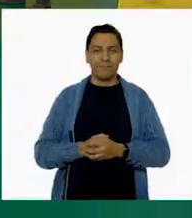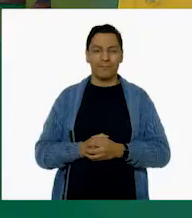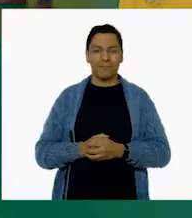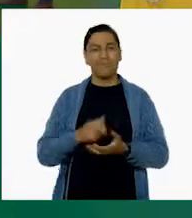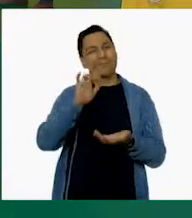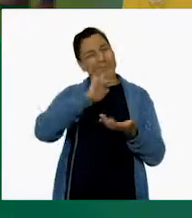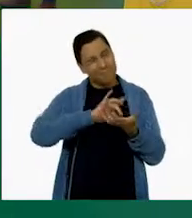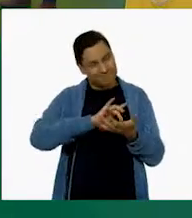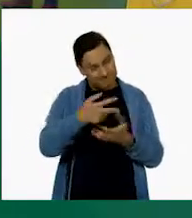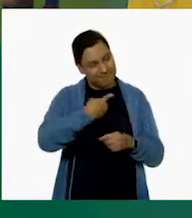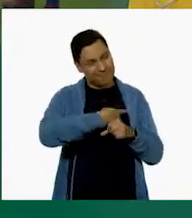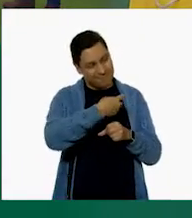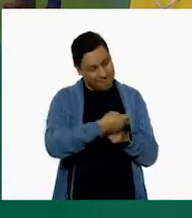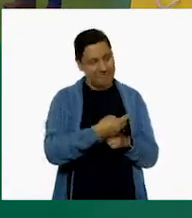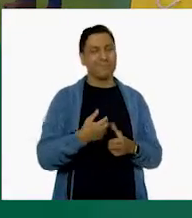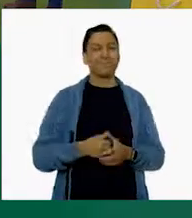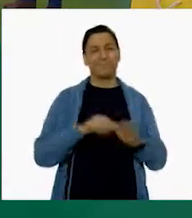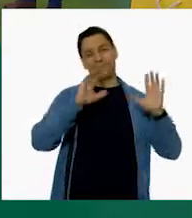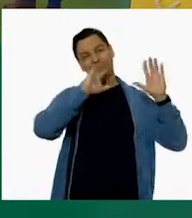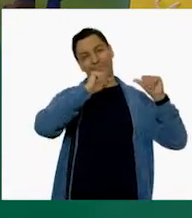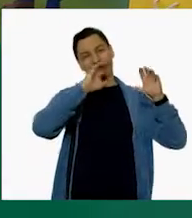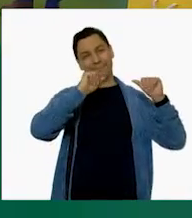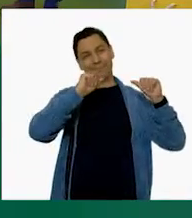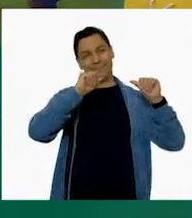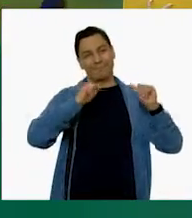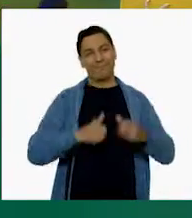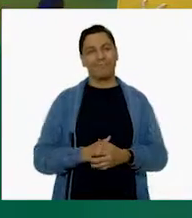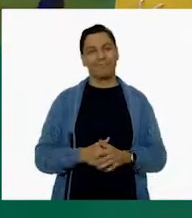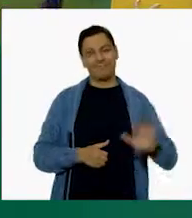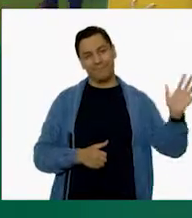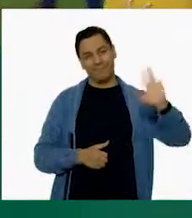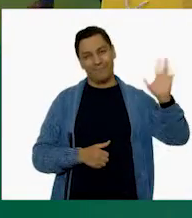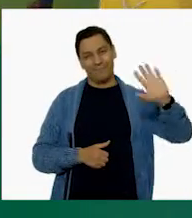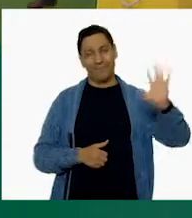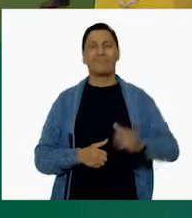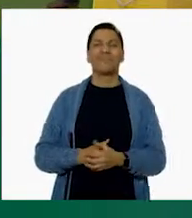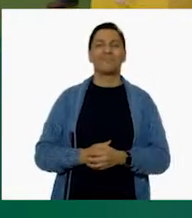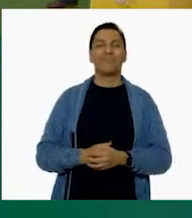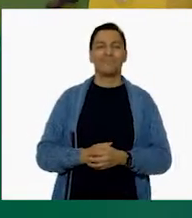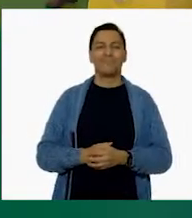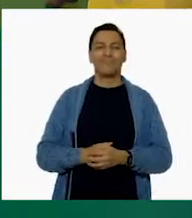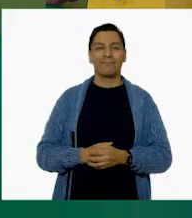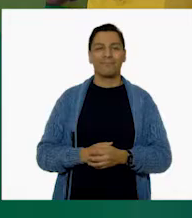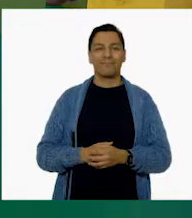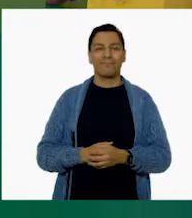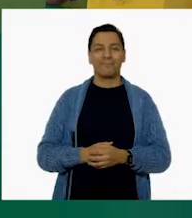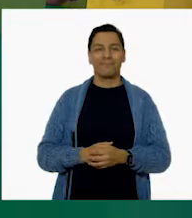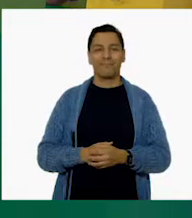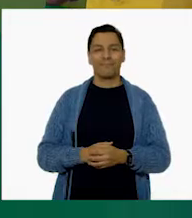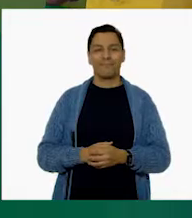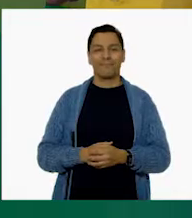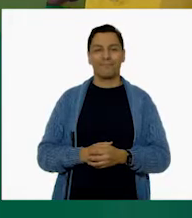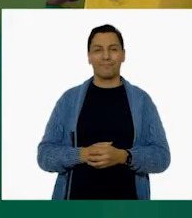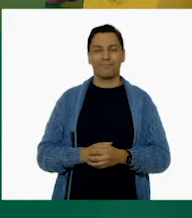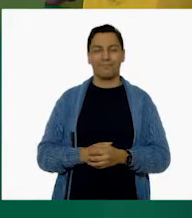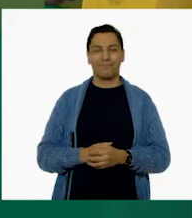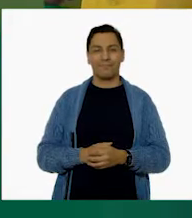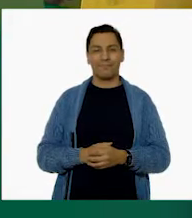Gracias a ustedes. Muchas gracias. Me despido. Claro que sí. Hasta luego. Nos vemos. ¡Tomo mi cubrebocas! ¡Vámonos, Lely!